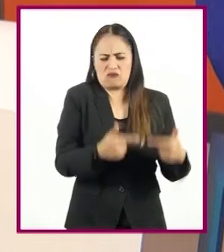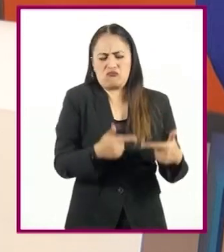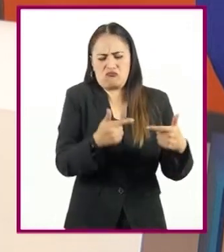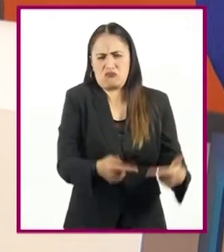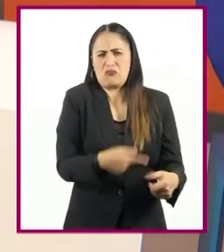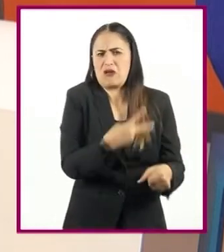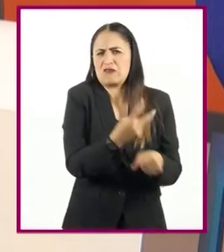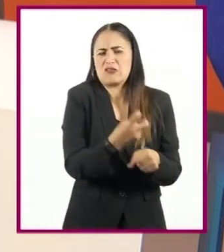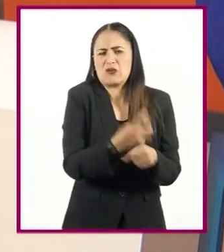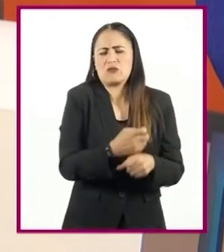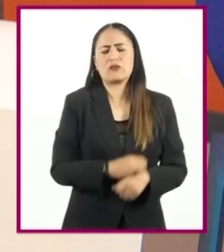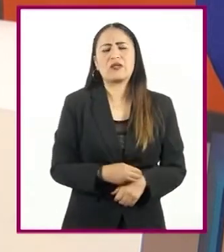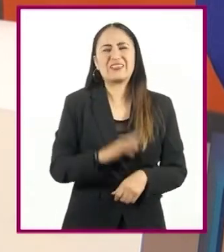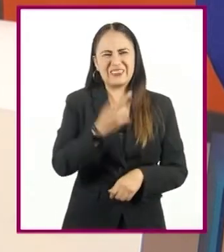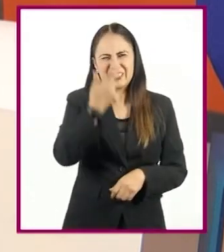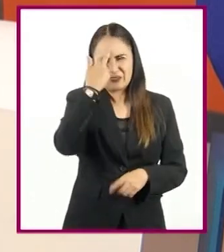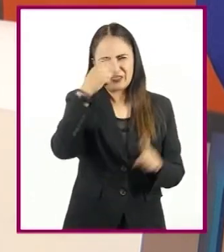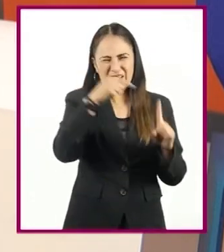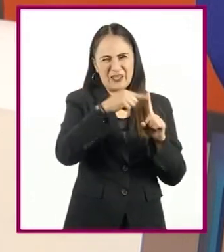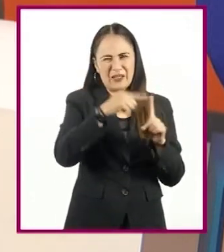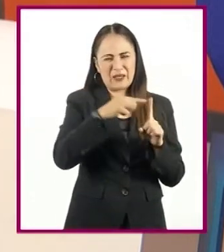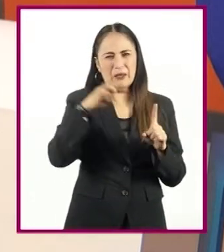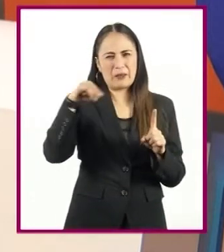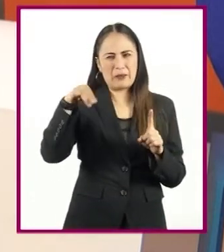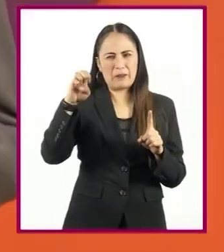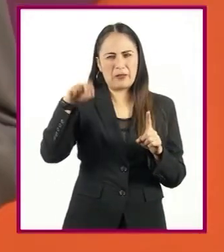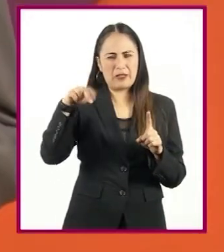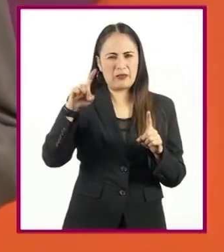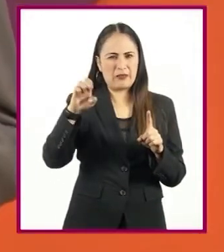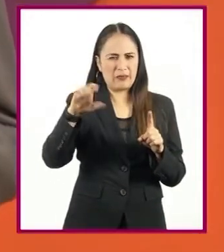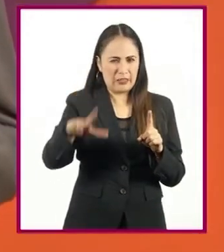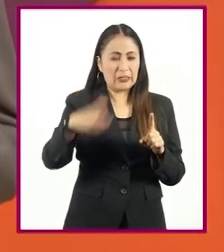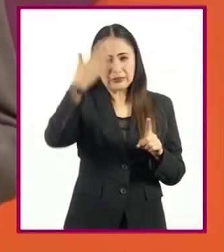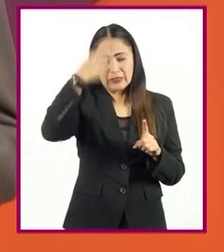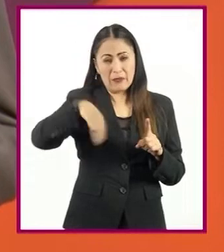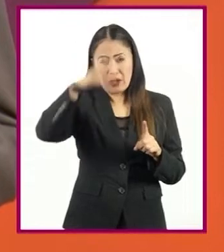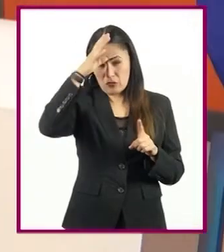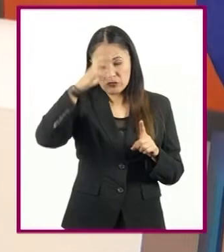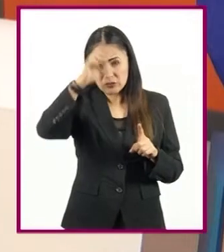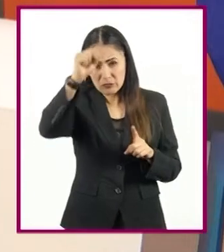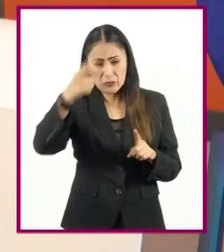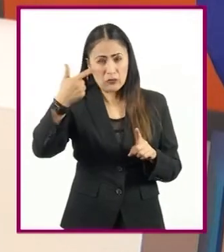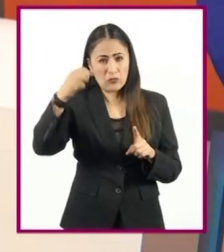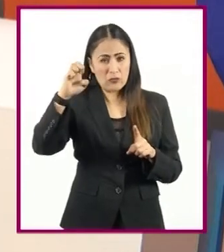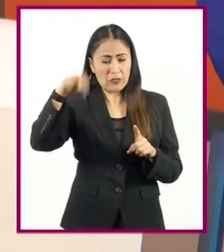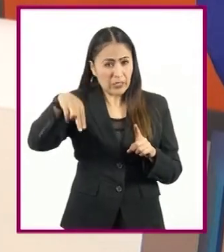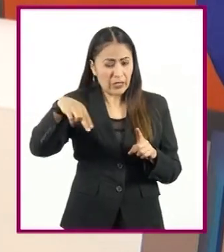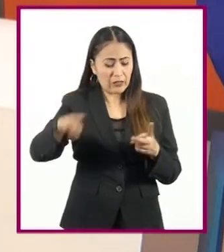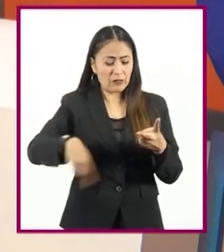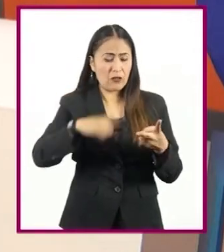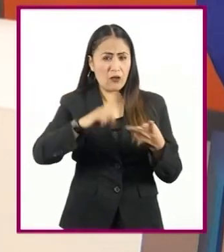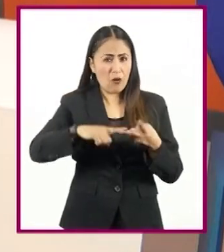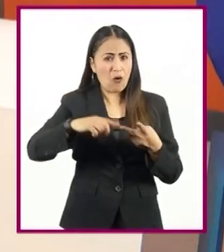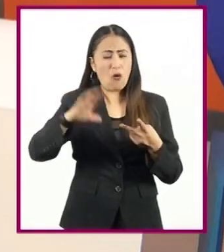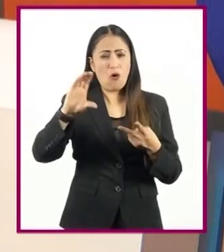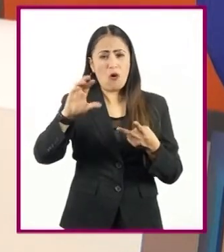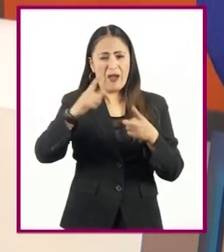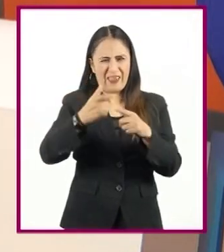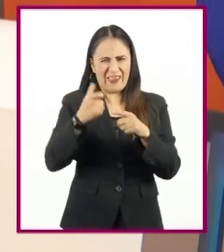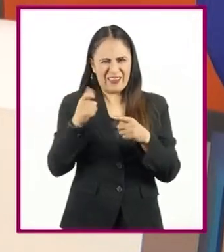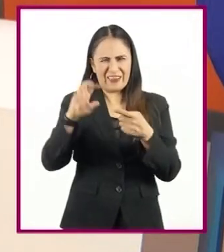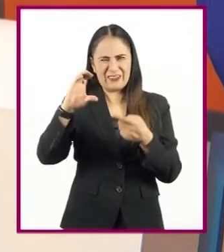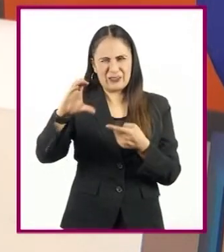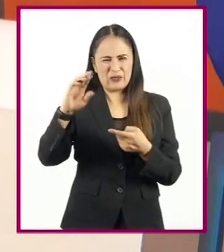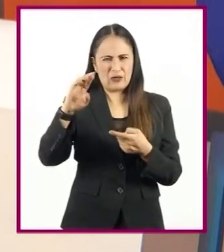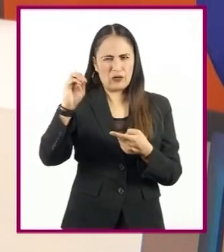Recordemos que Mendel no sabía el concepto de genes ni el concepto de cromosomas. Además, fue hasta después de su muerte